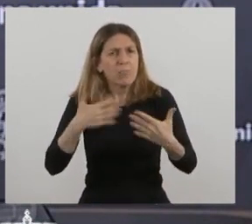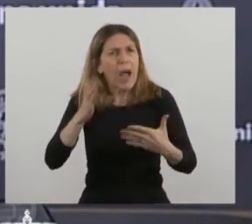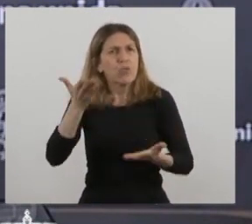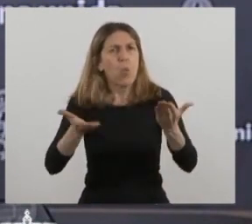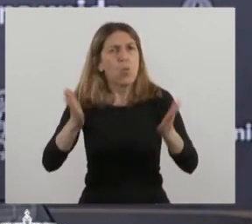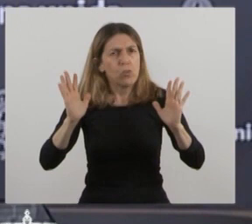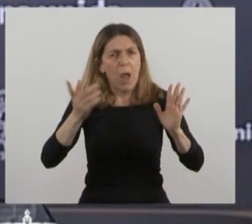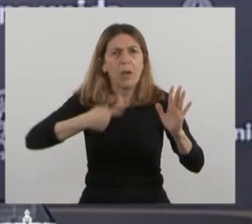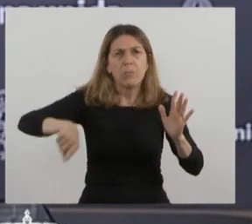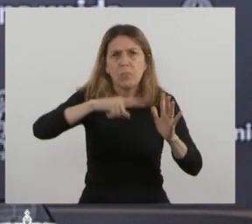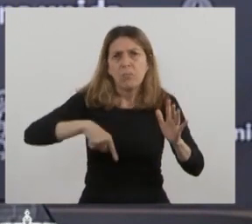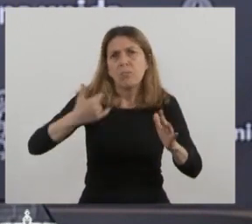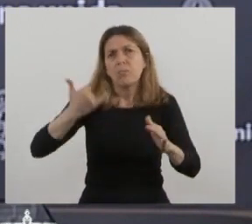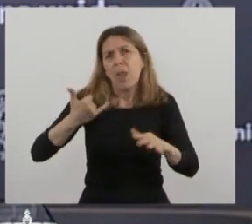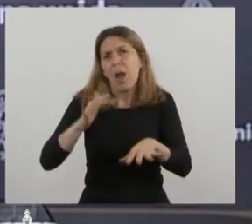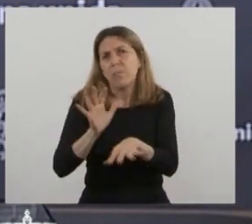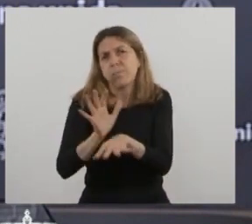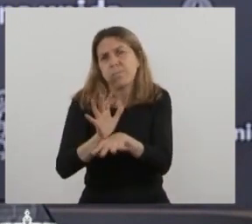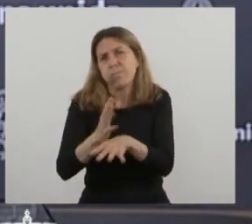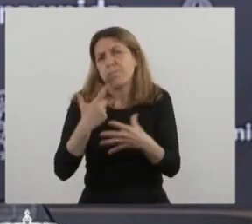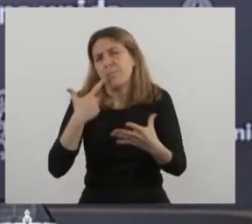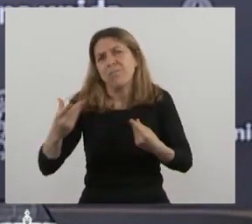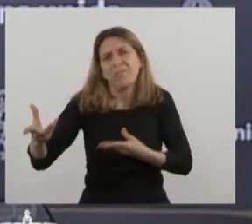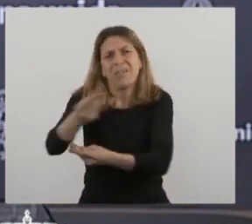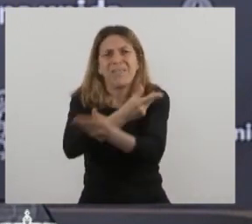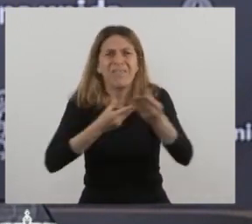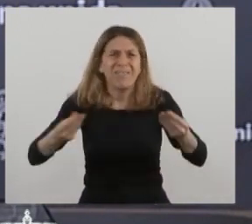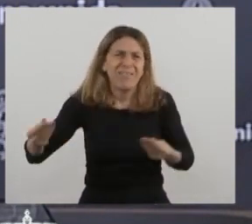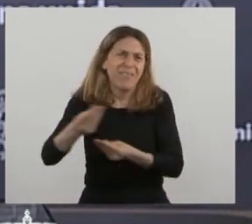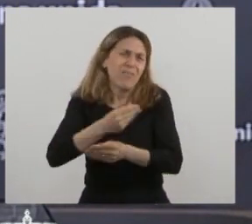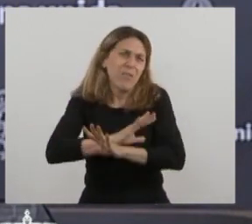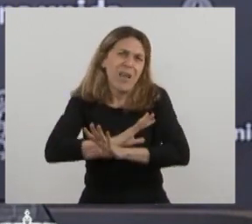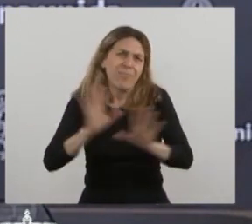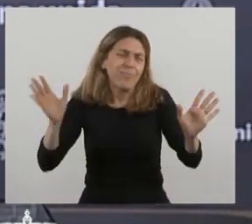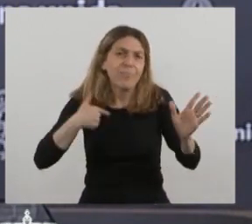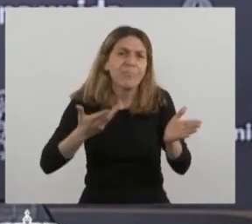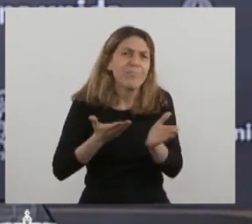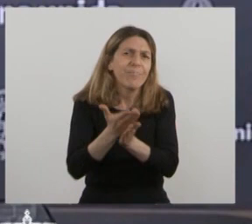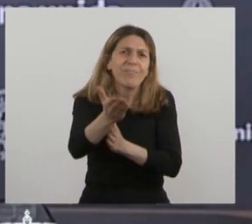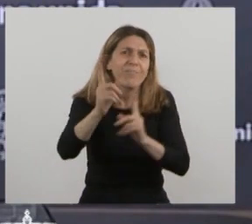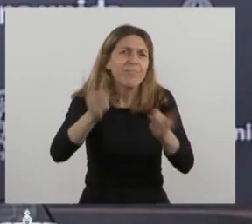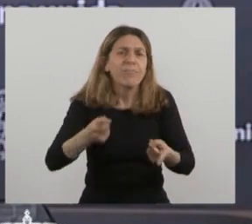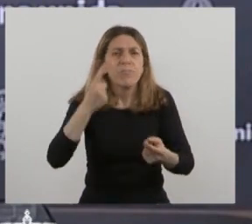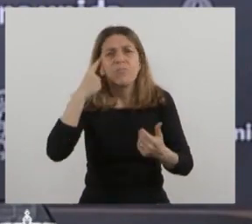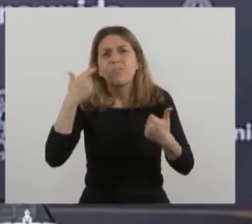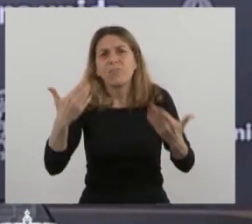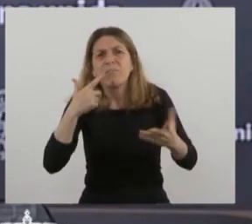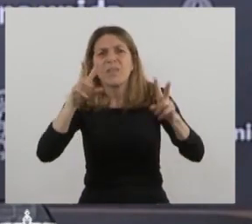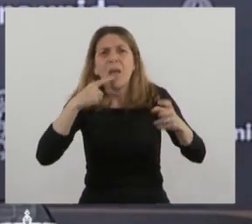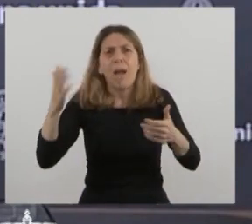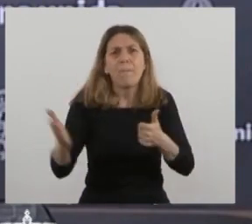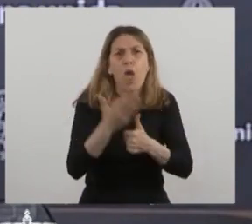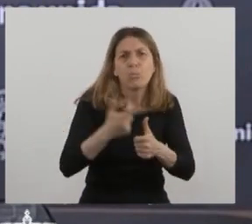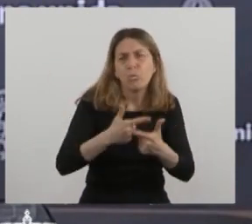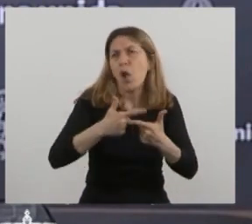dado muestras sobradas de una solidaridad fraterna que hoy se evidencia en capacidades productivas y dinámicas